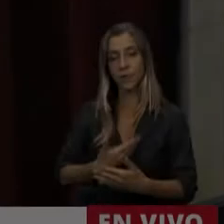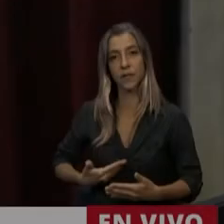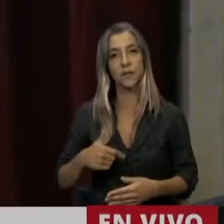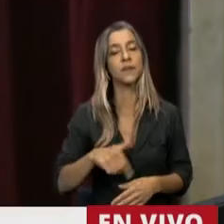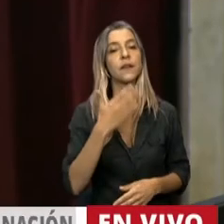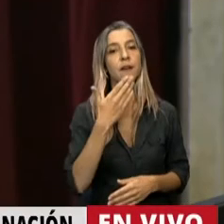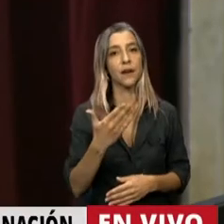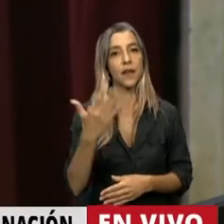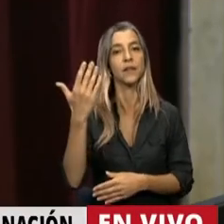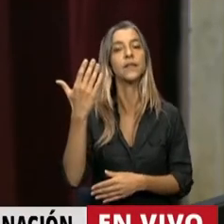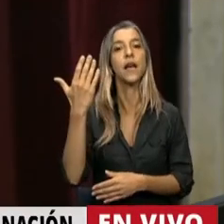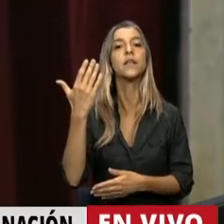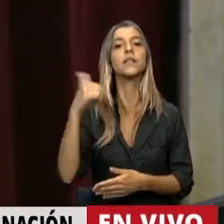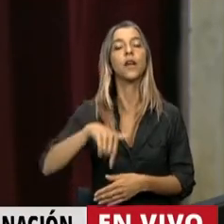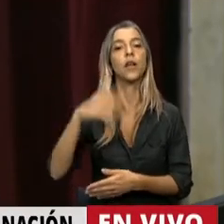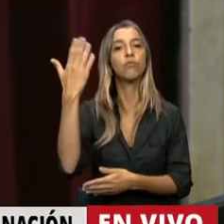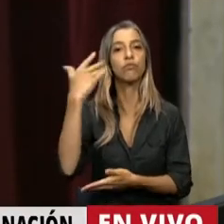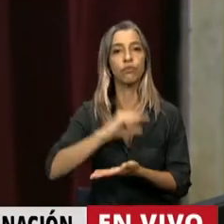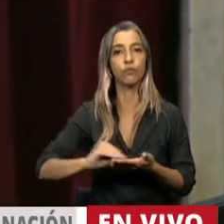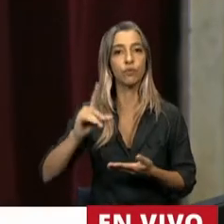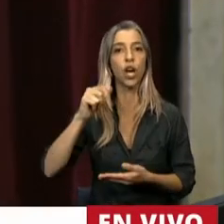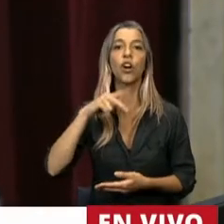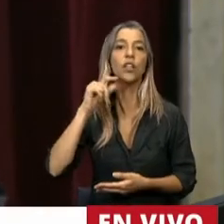En el uso de la palabra el diputado Luis Contigiani.